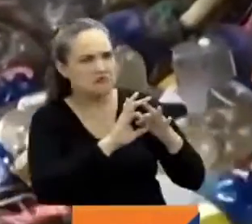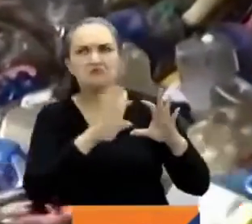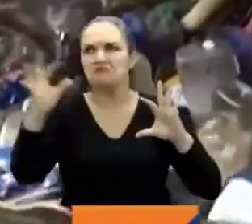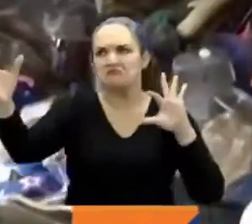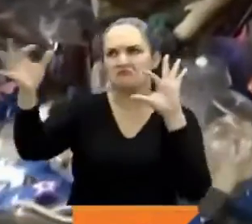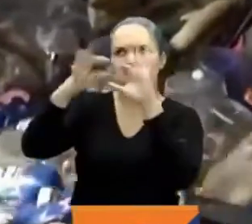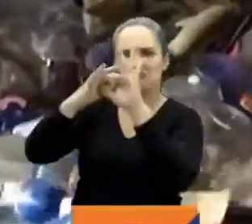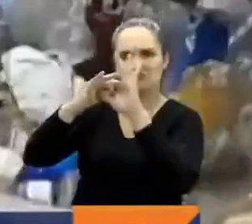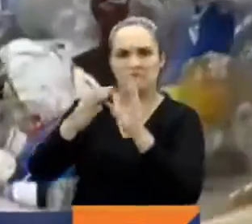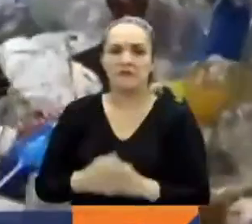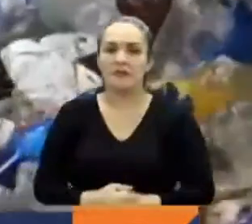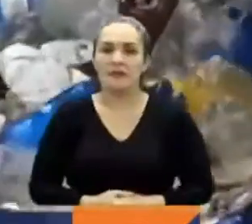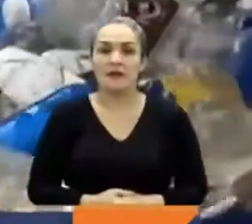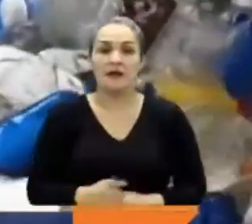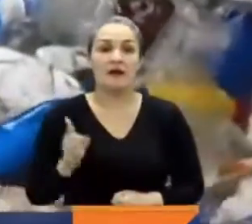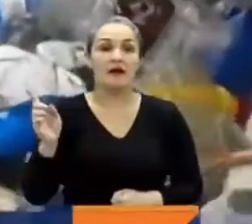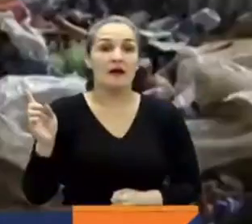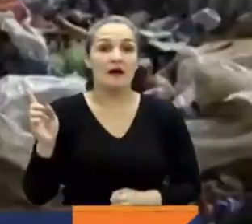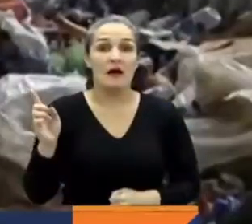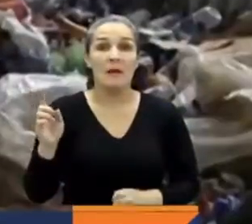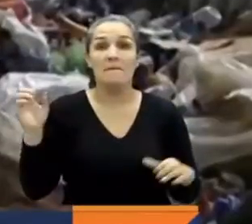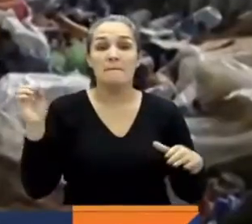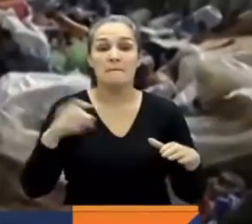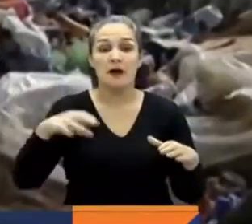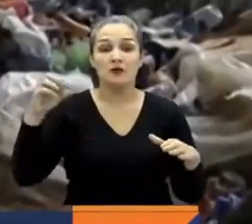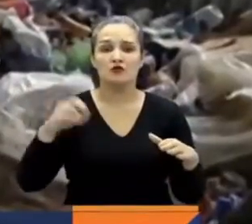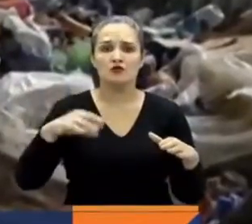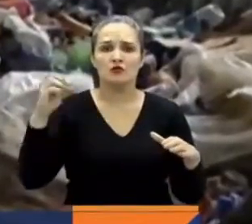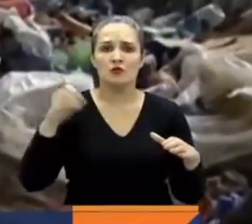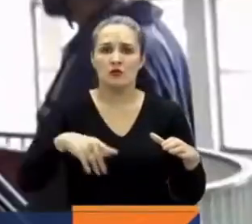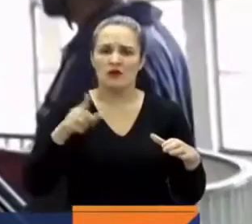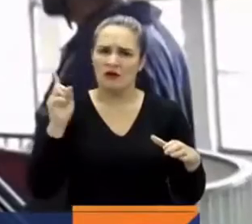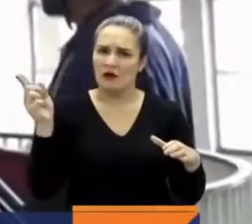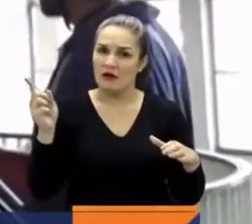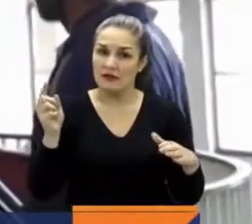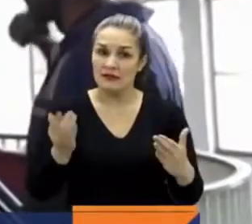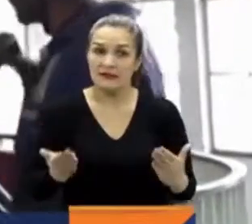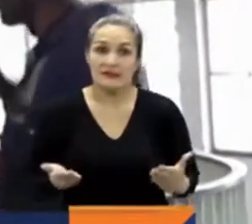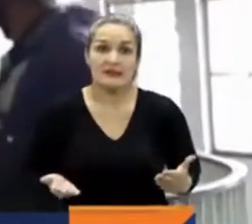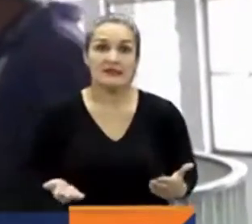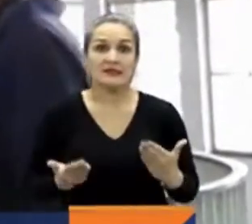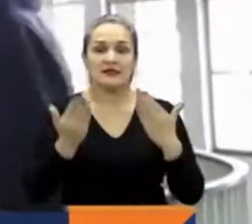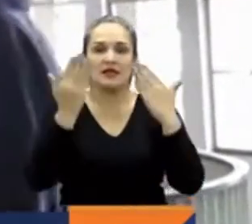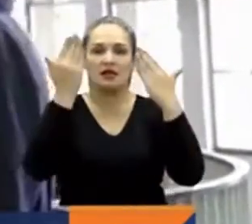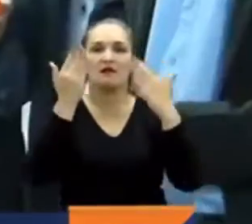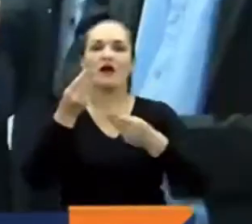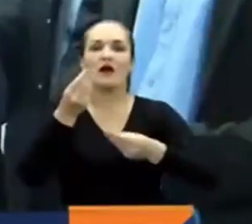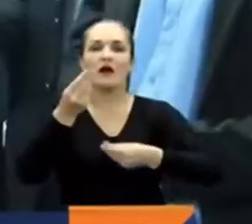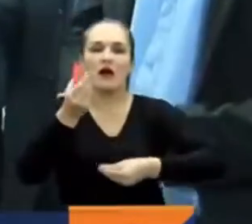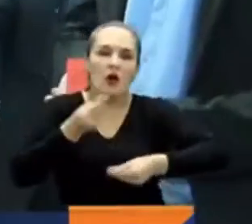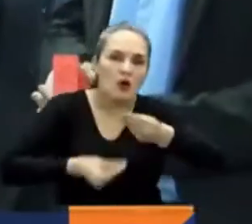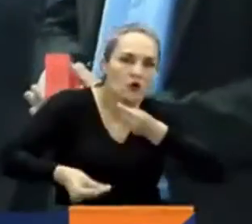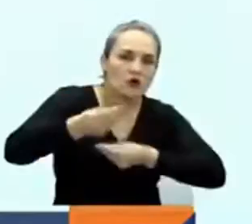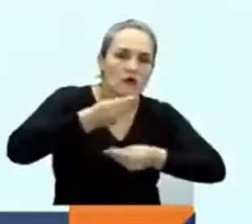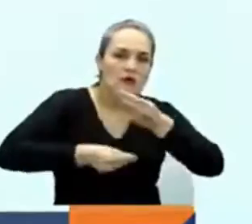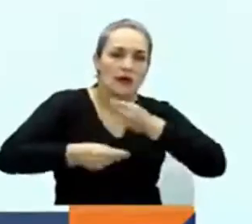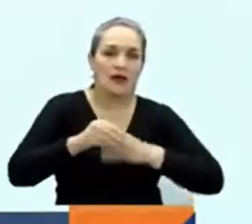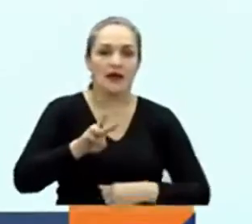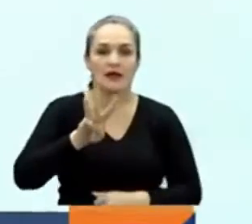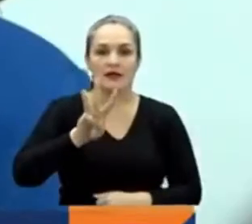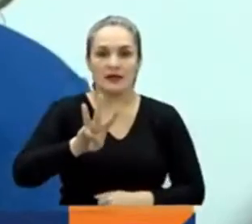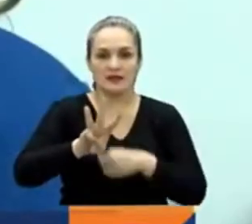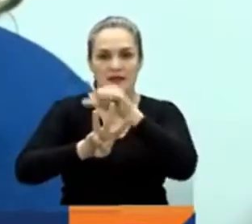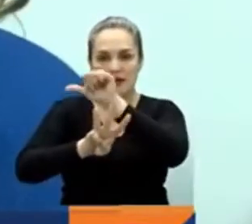Todo esto que se resume en la palabra basura tiene la potencia para impulsar el tejido económico de un país. Y tres mujeres, tres